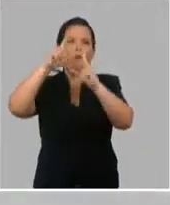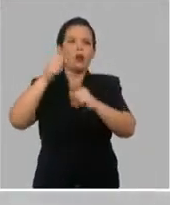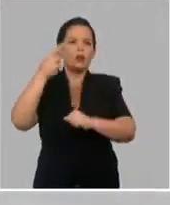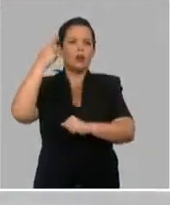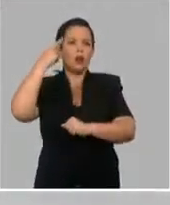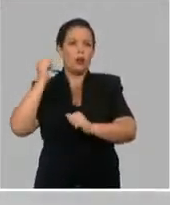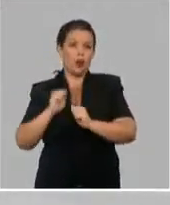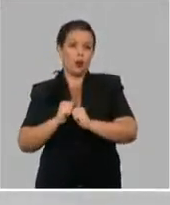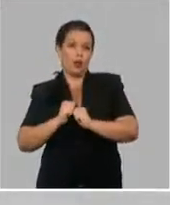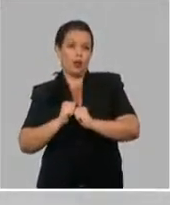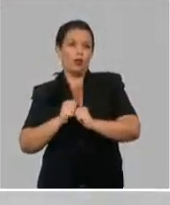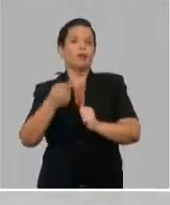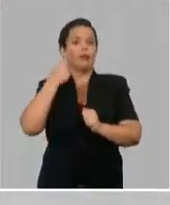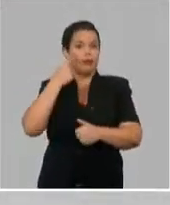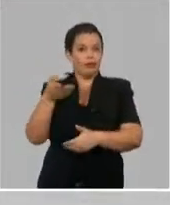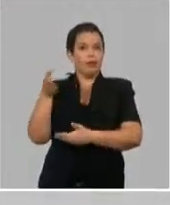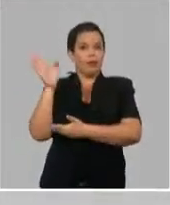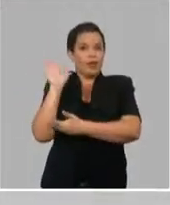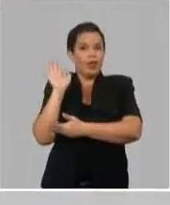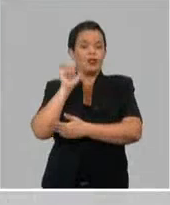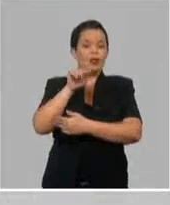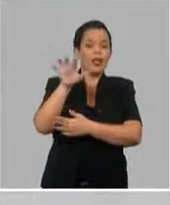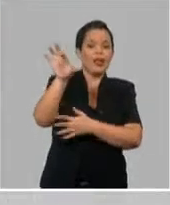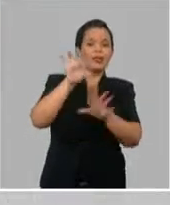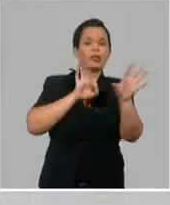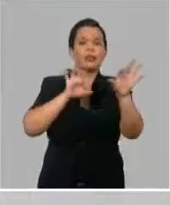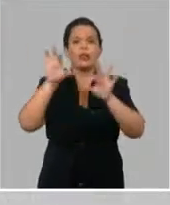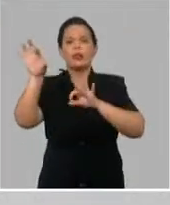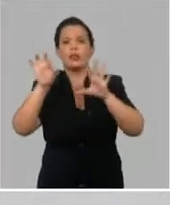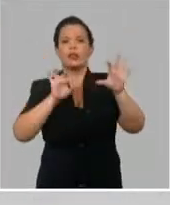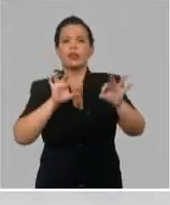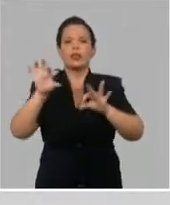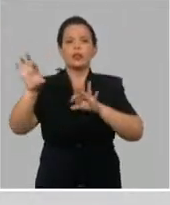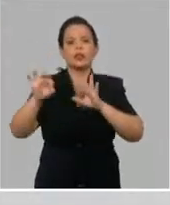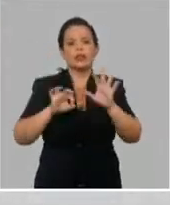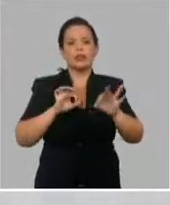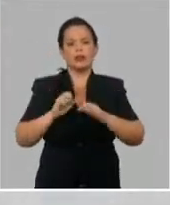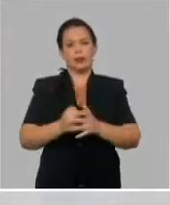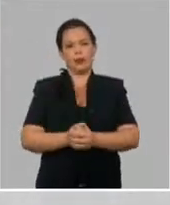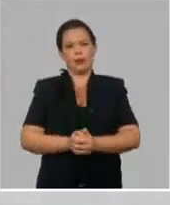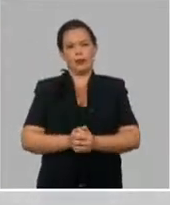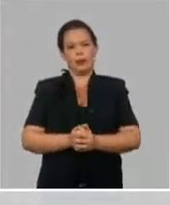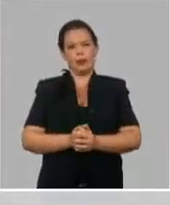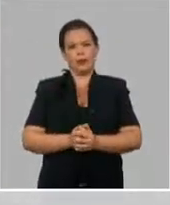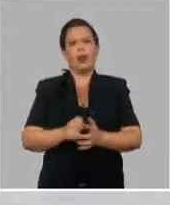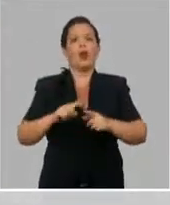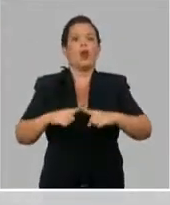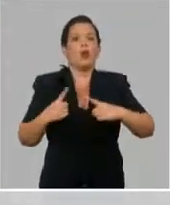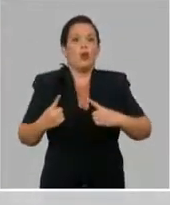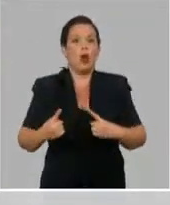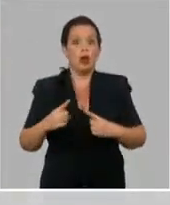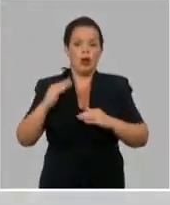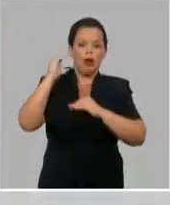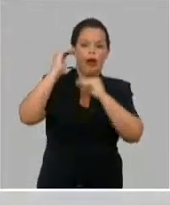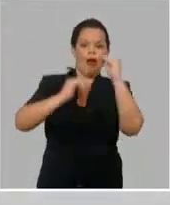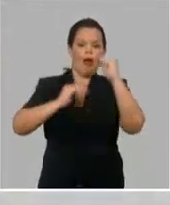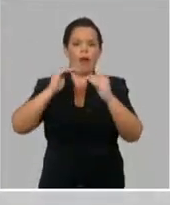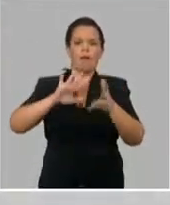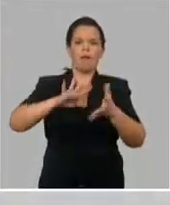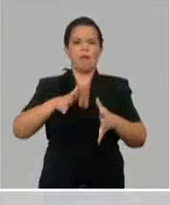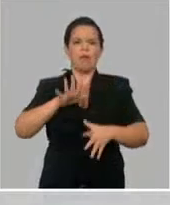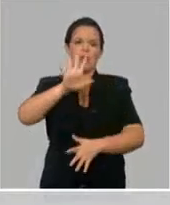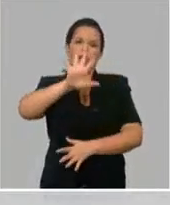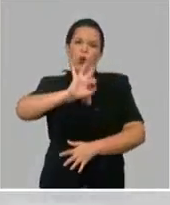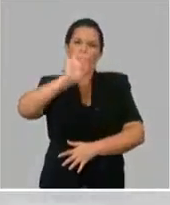Y se escogen como punto de corte el 5%. Más o menos, ¿por qué? Porque si tú aplicas ese punto de corte, solo el 5